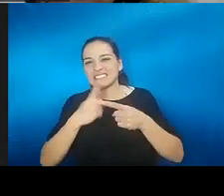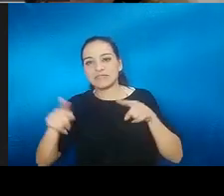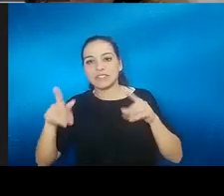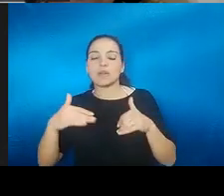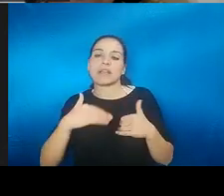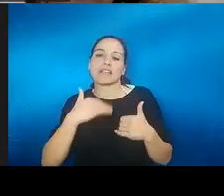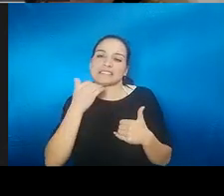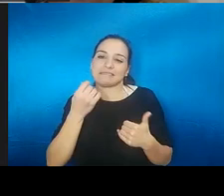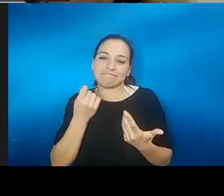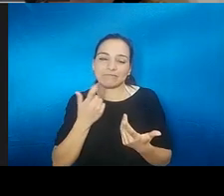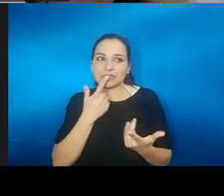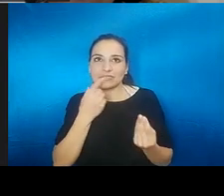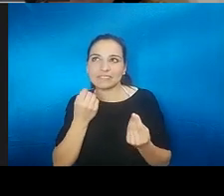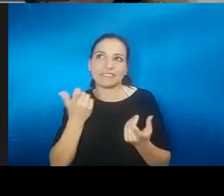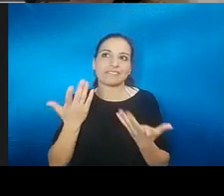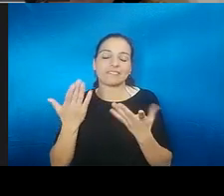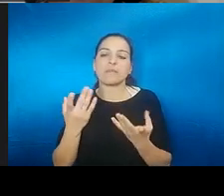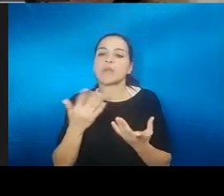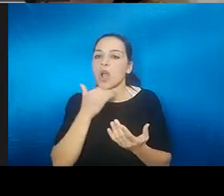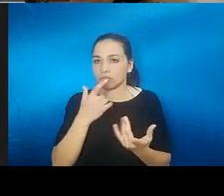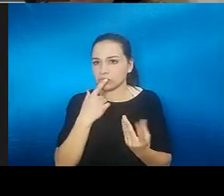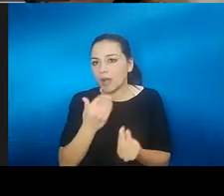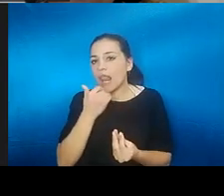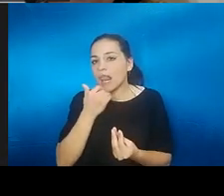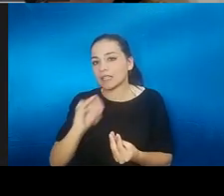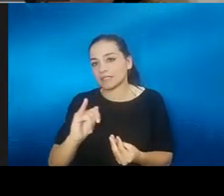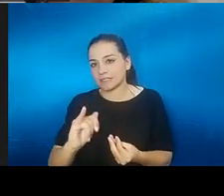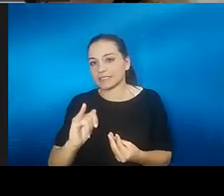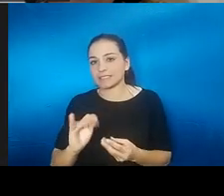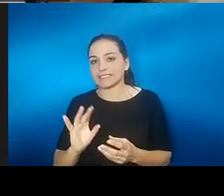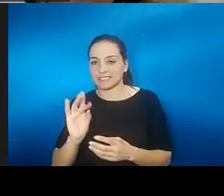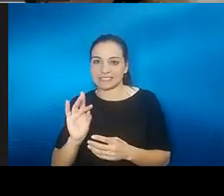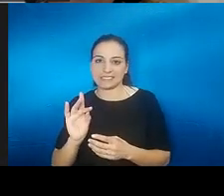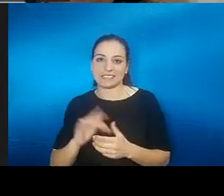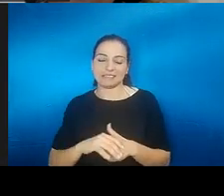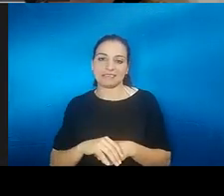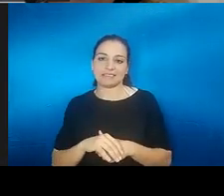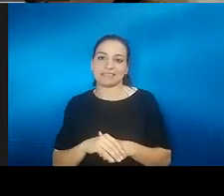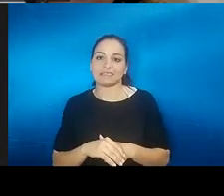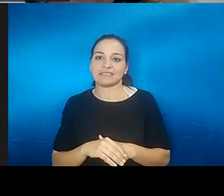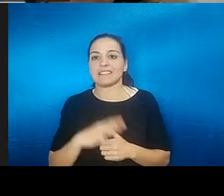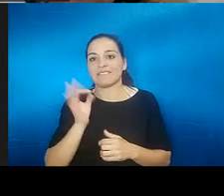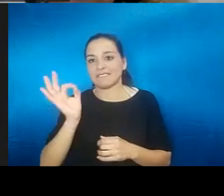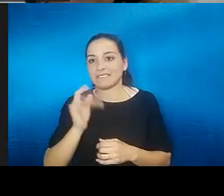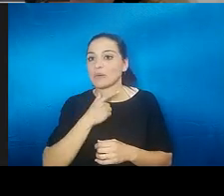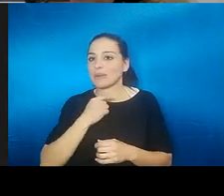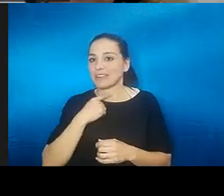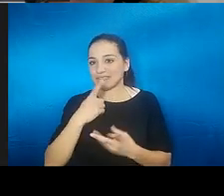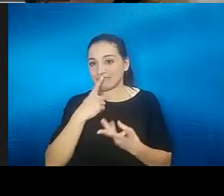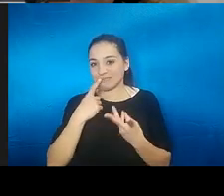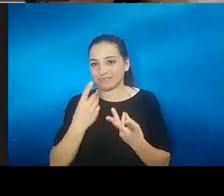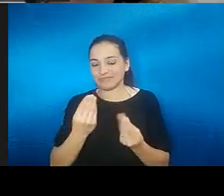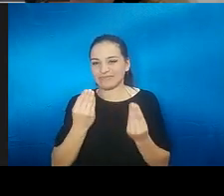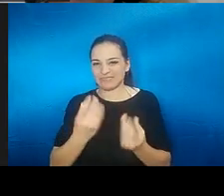sí que sí que detecto sabores o sea sobre todo quizás eso pues es verdad que me gustan las comidas fuertes